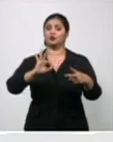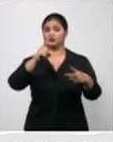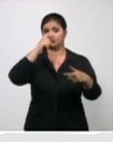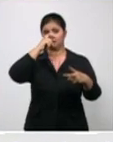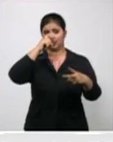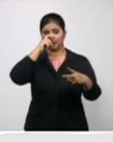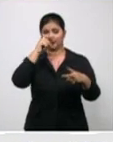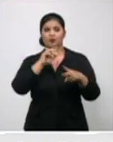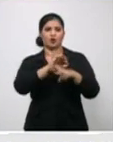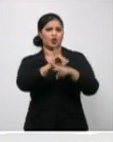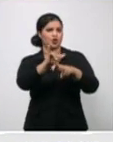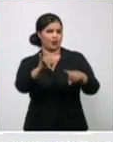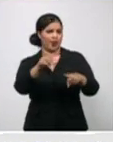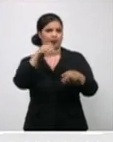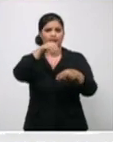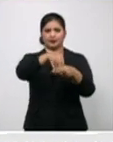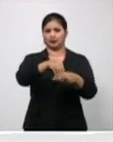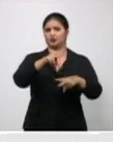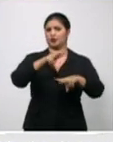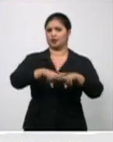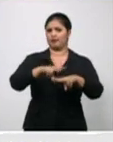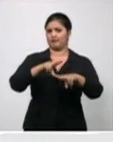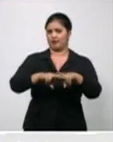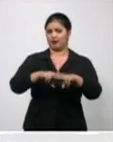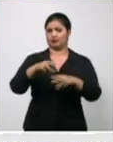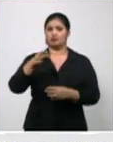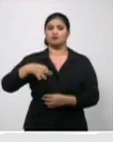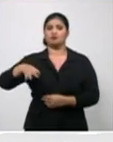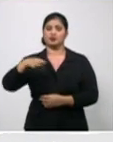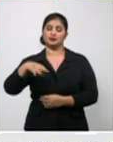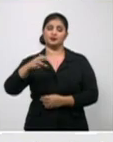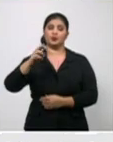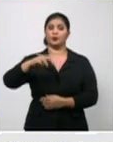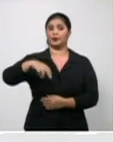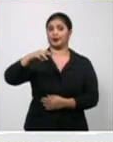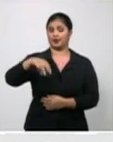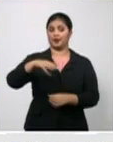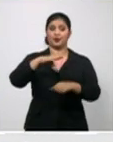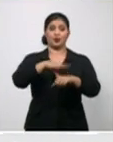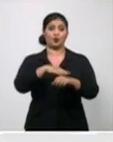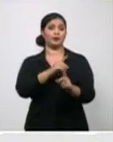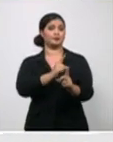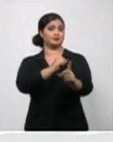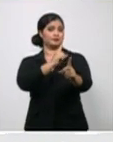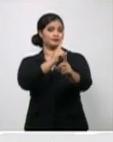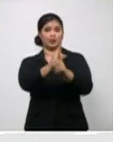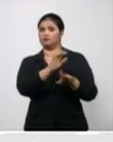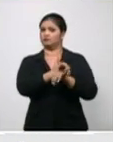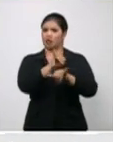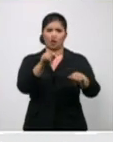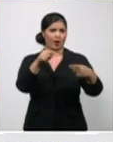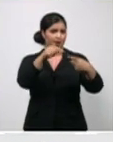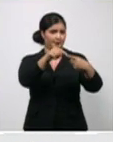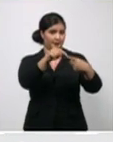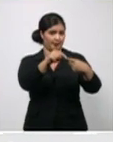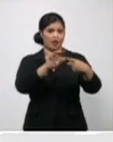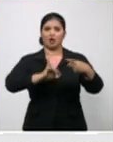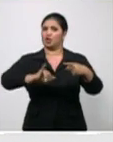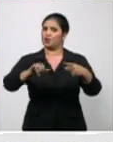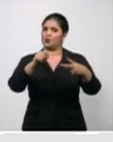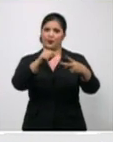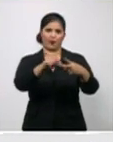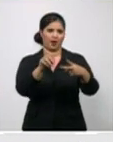de aquí de La Habana, del municipio de Marianao, también contacto de caso positivo que como